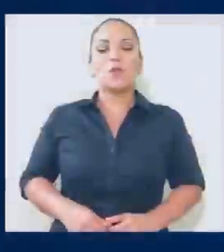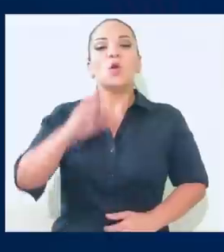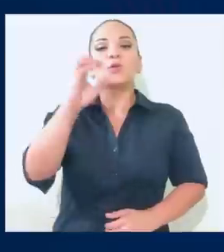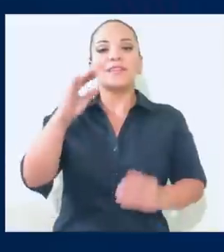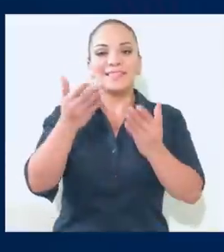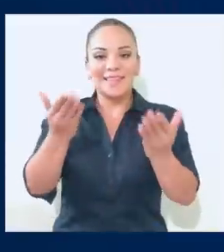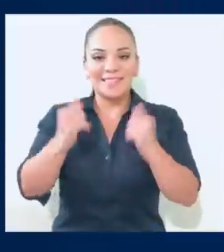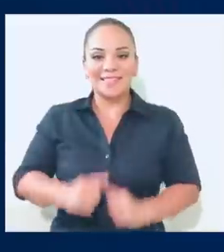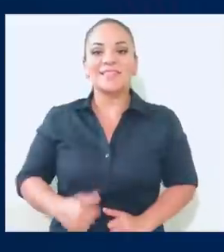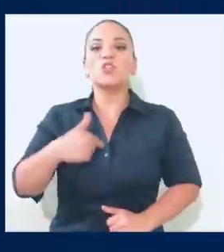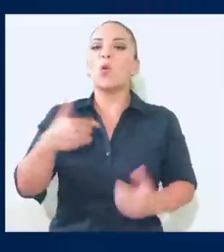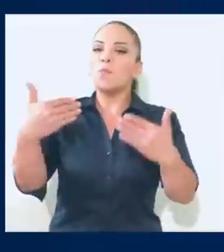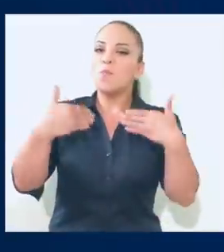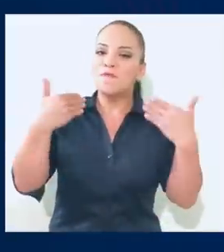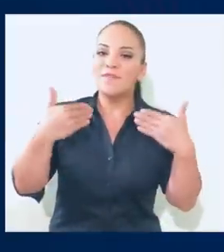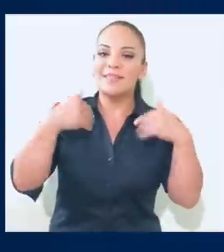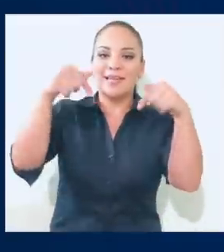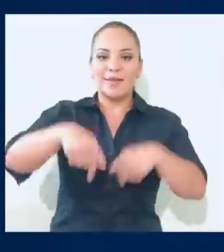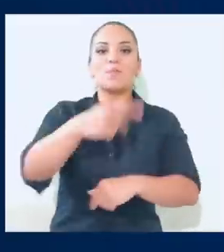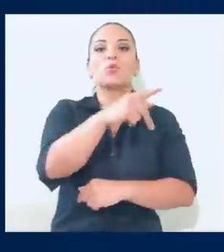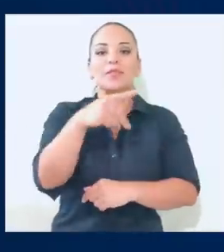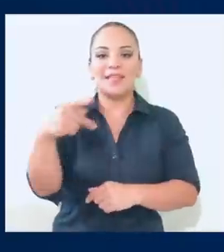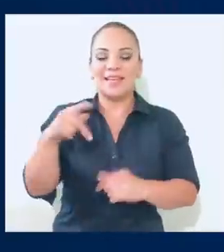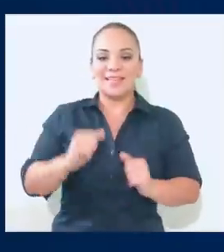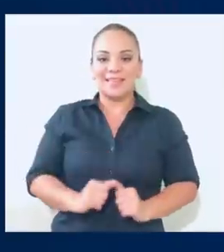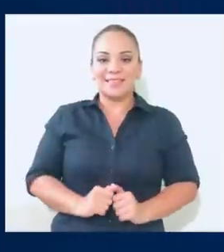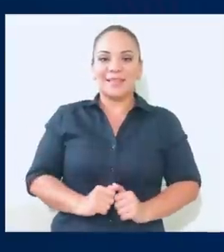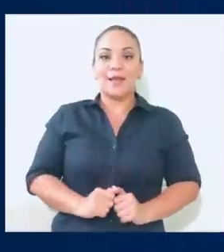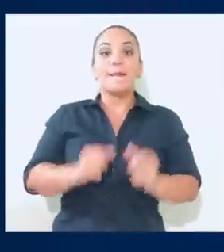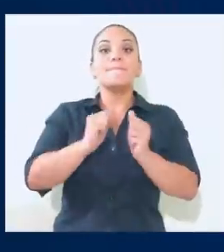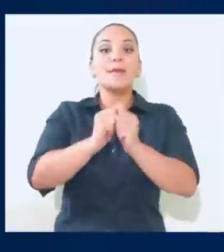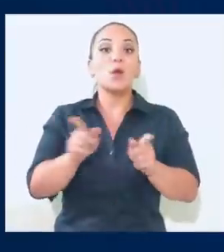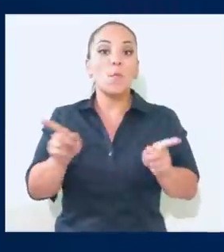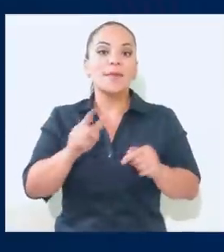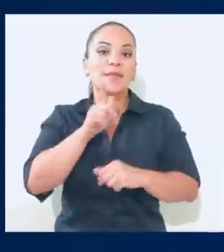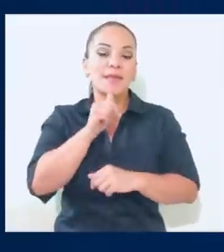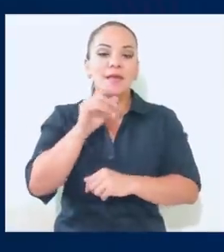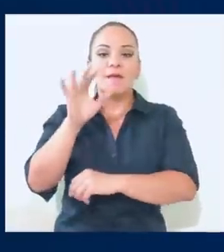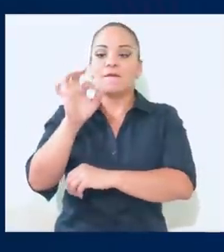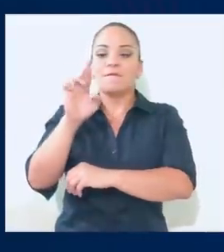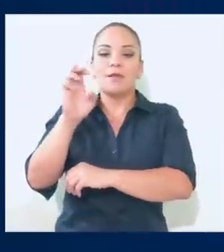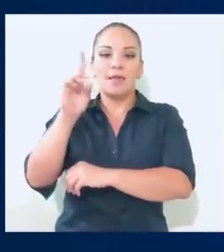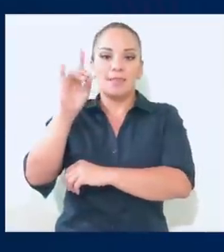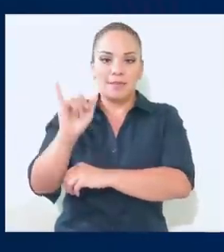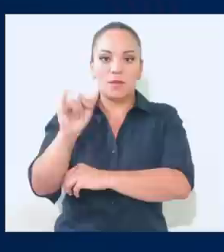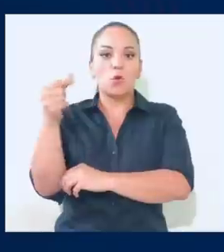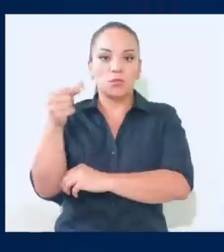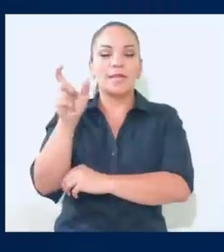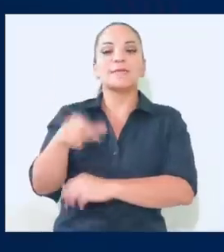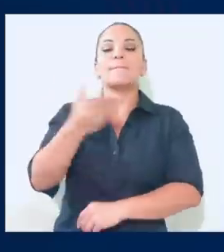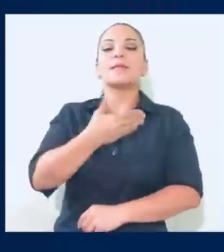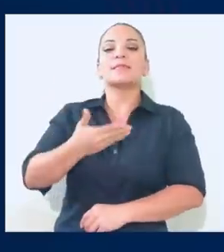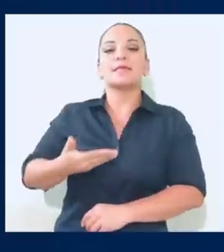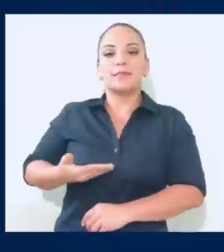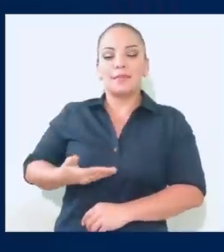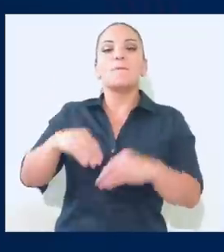Compatriotas, estoy muy feliz aquí en Punta Arenas en compañía del señor Freddy González, presidente